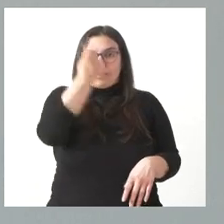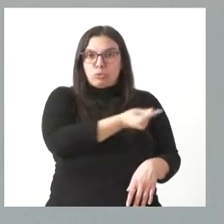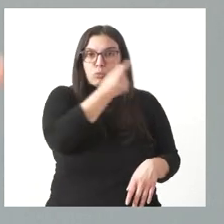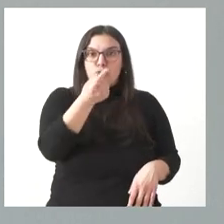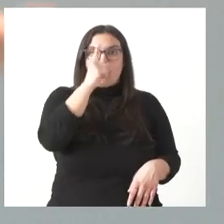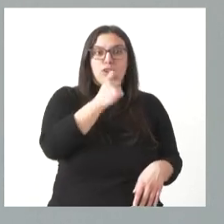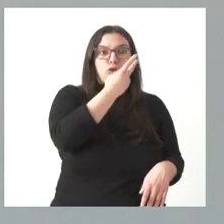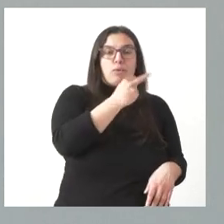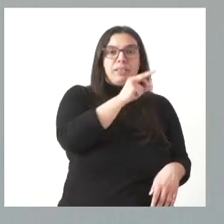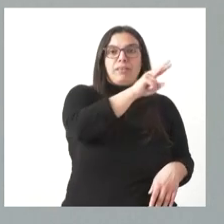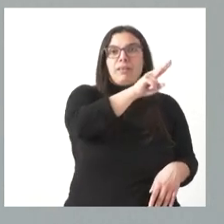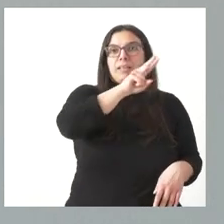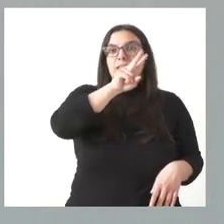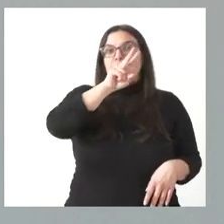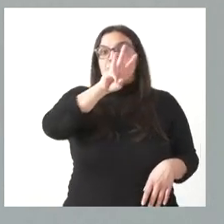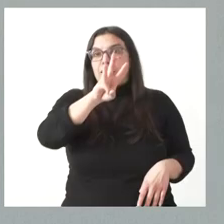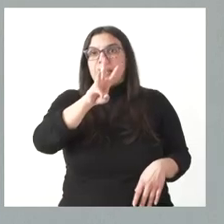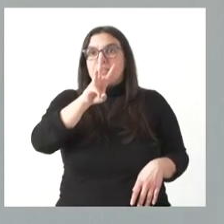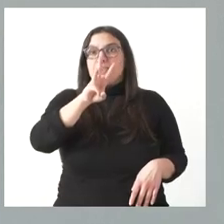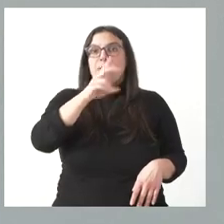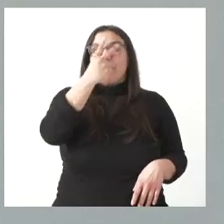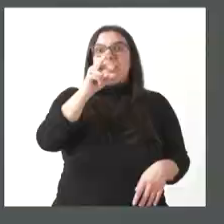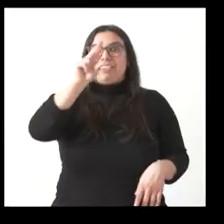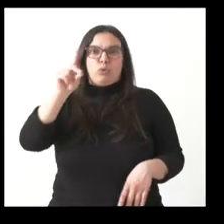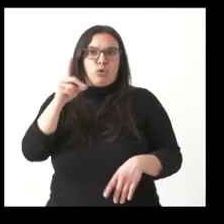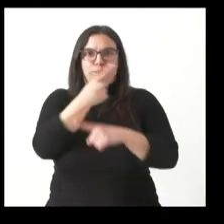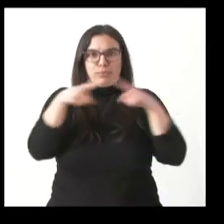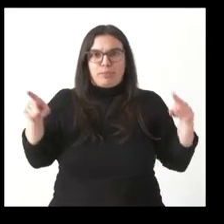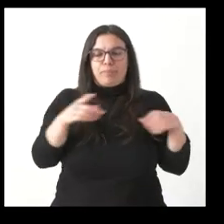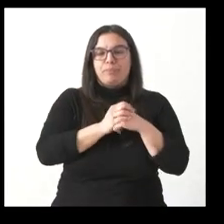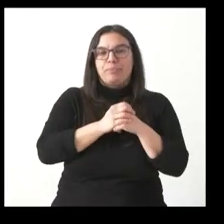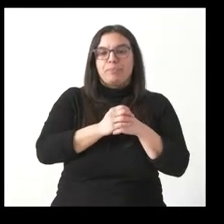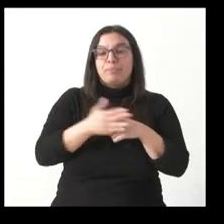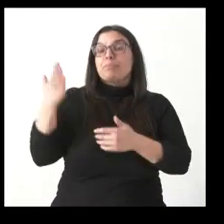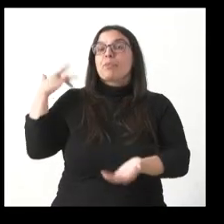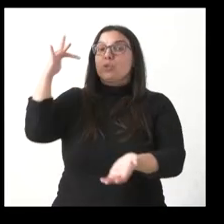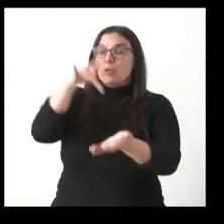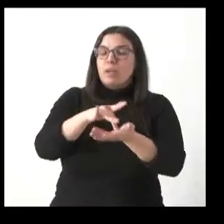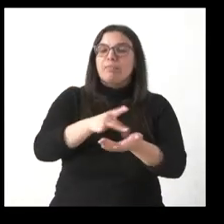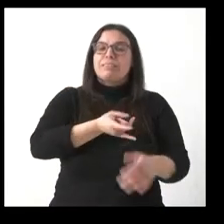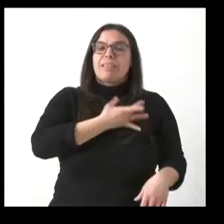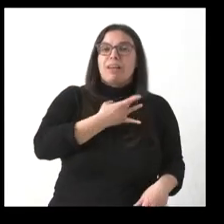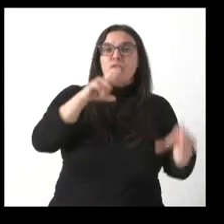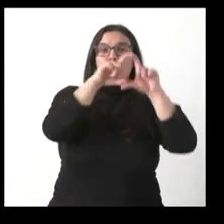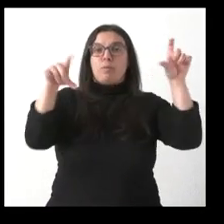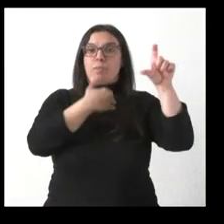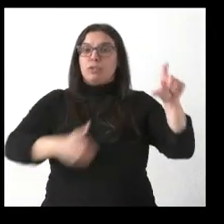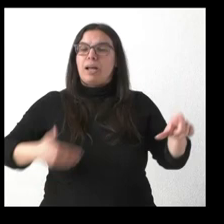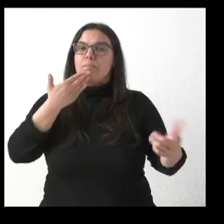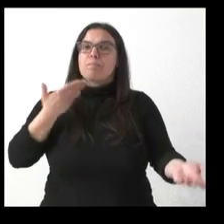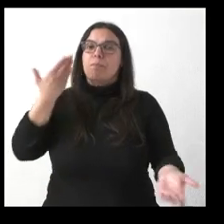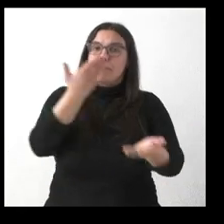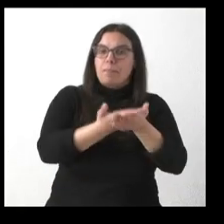mejor cuando se adjudicó una obra en el año 21. Perdón. Sí, el otro día los sindicatos y la patronal apelaron al espíritu democrático